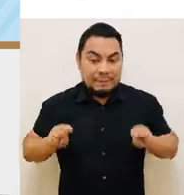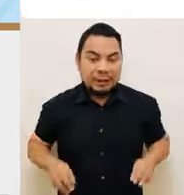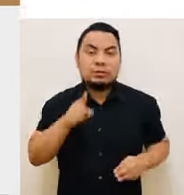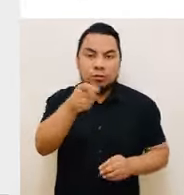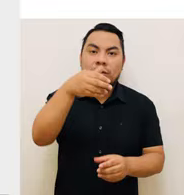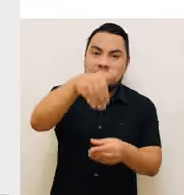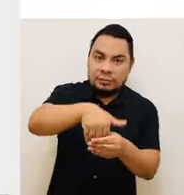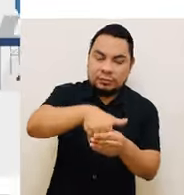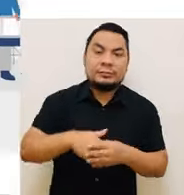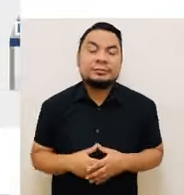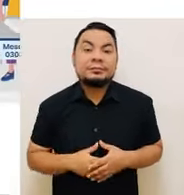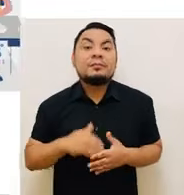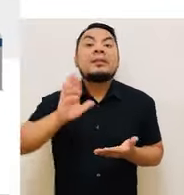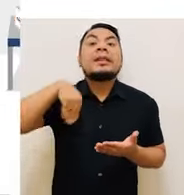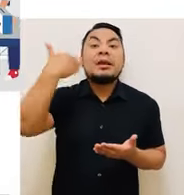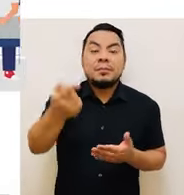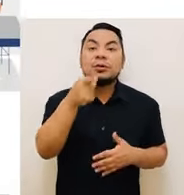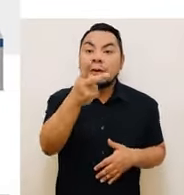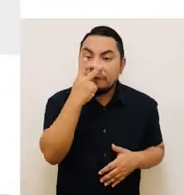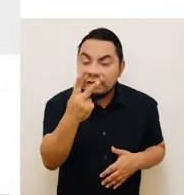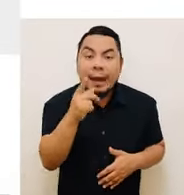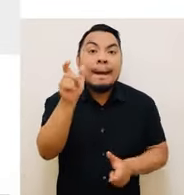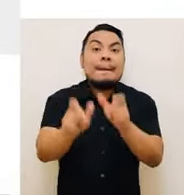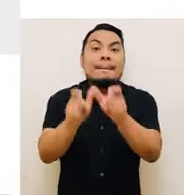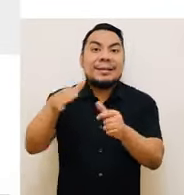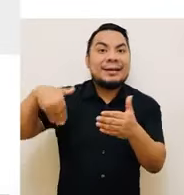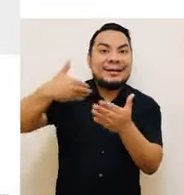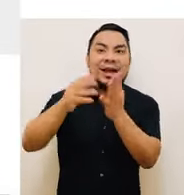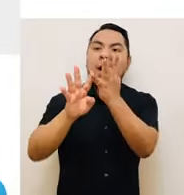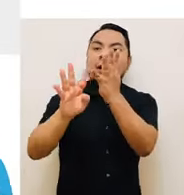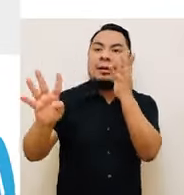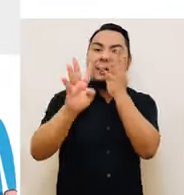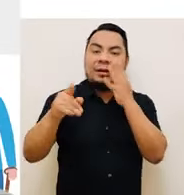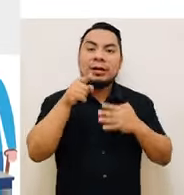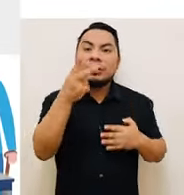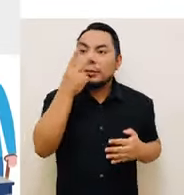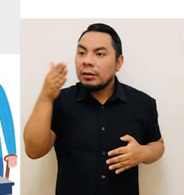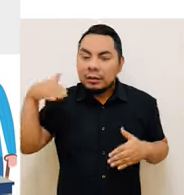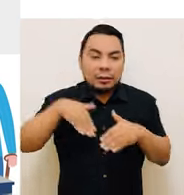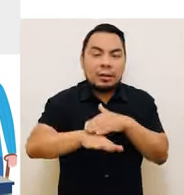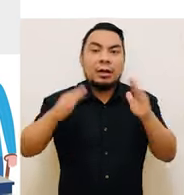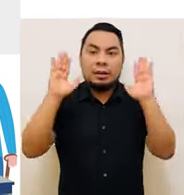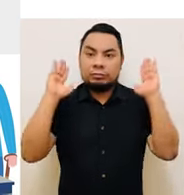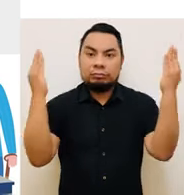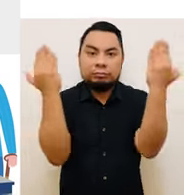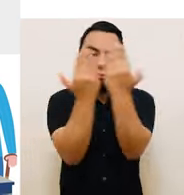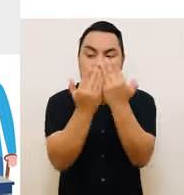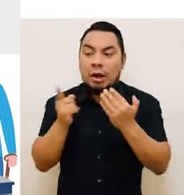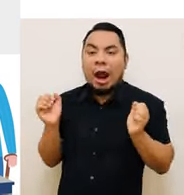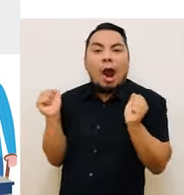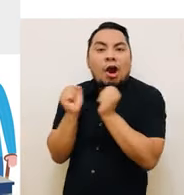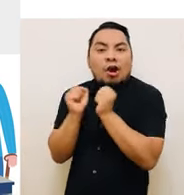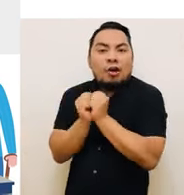sufragio. Luego, a verificar que las personas que vayan a votar ingresen a la cámara secreta sin compañía,